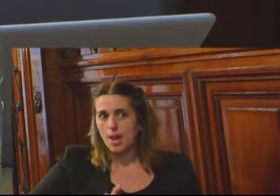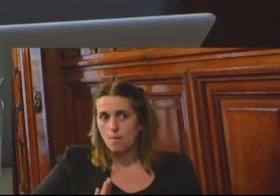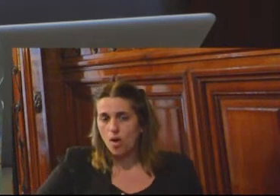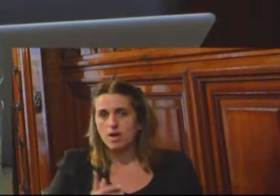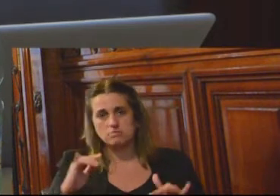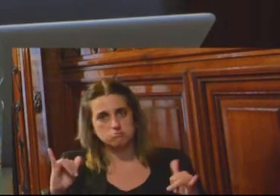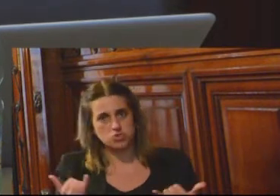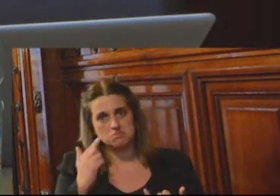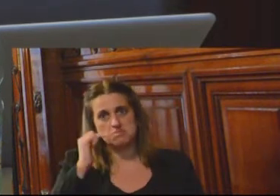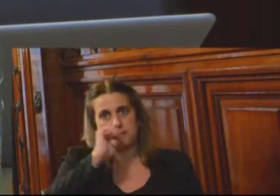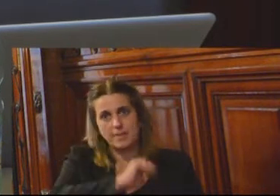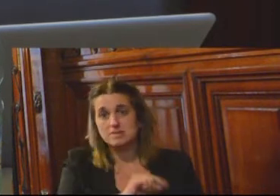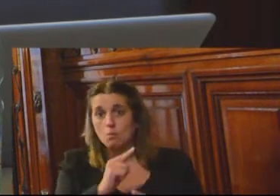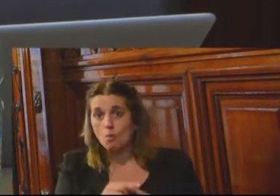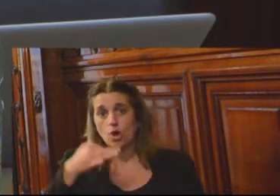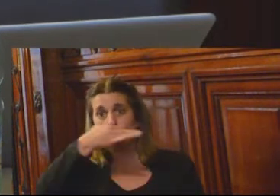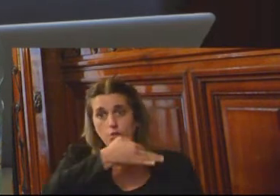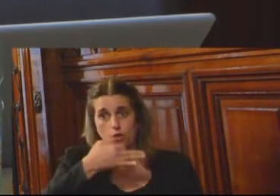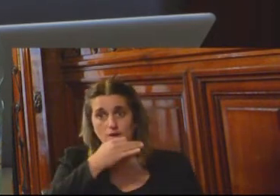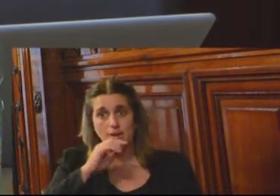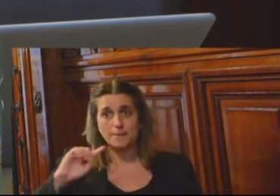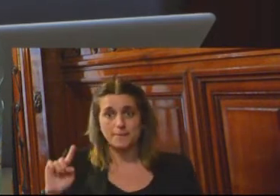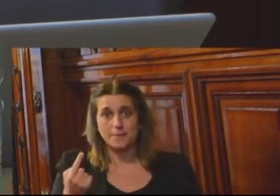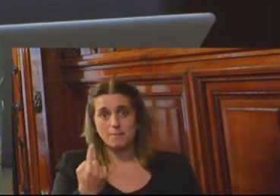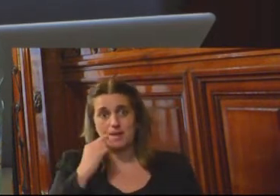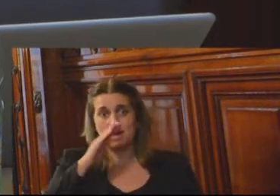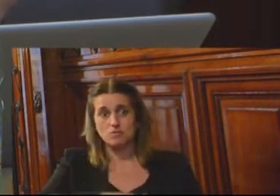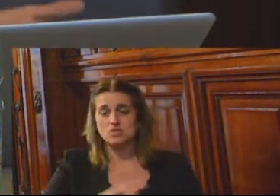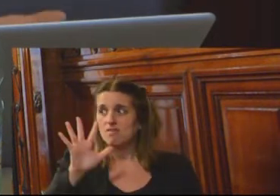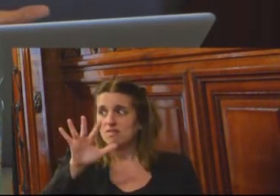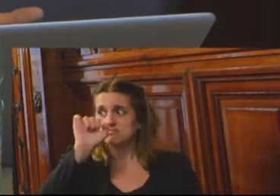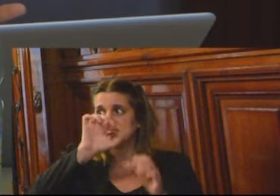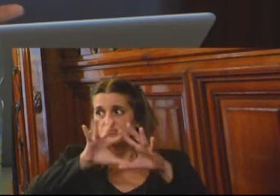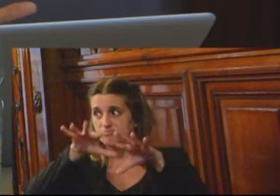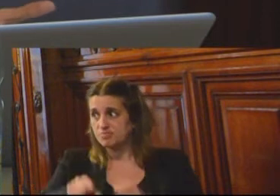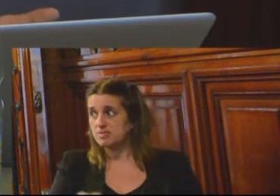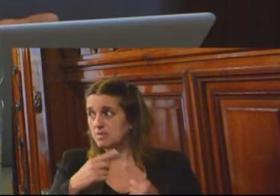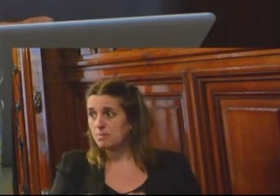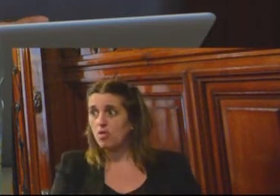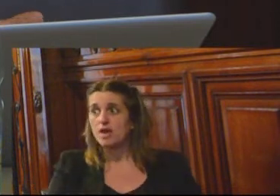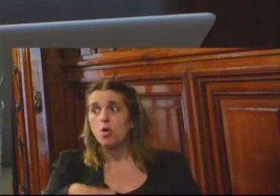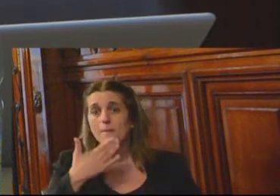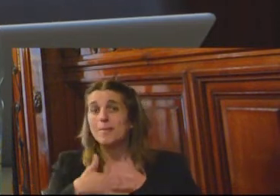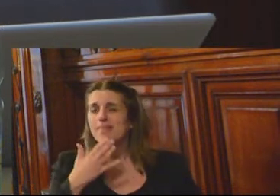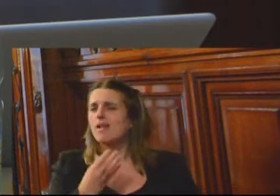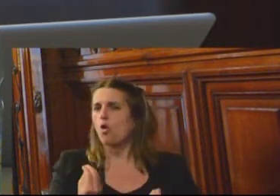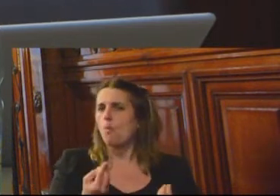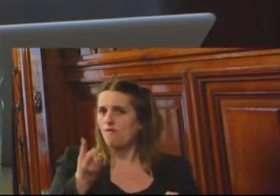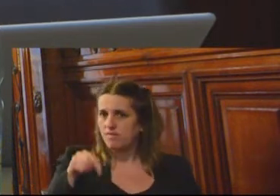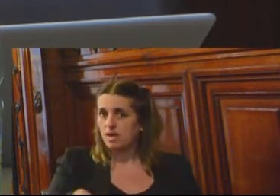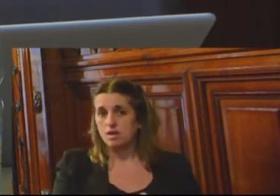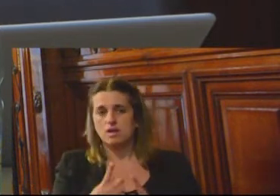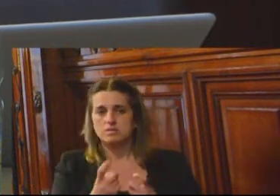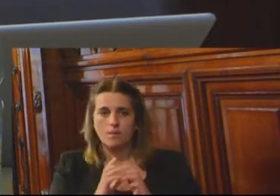se encuentra por este tipo delitos de la primera causa de reclusión y para entender las causas de este precipitado incremento pues es necesario